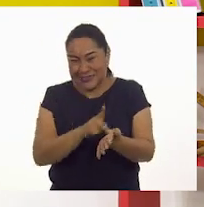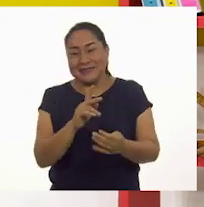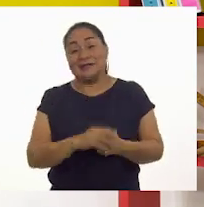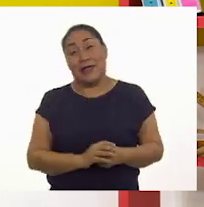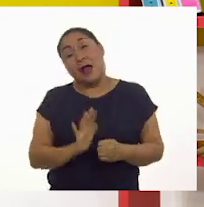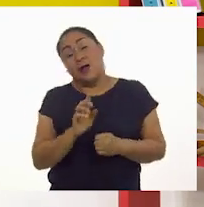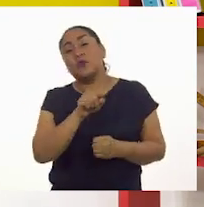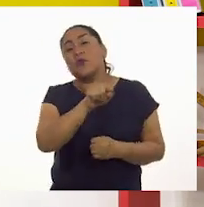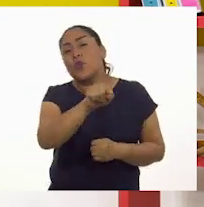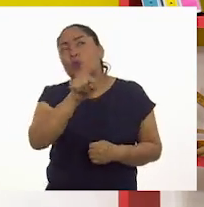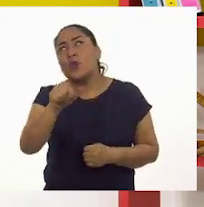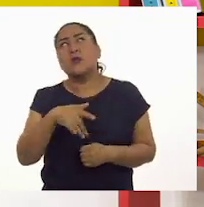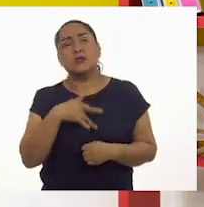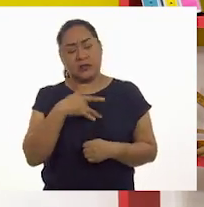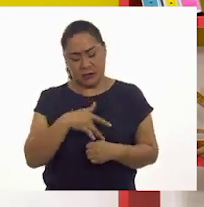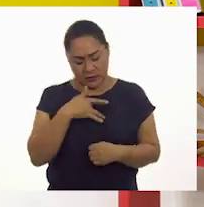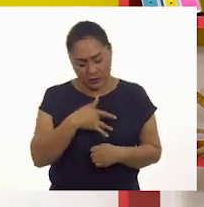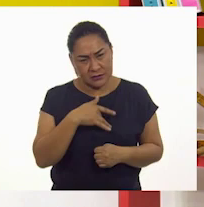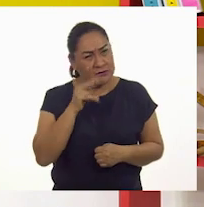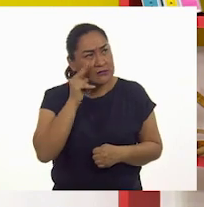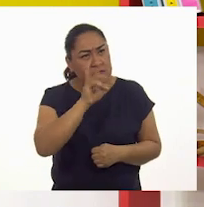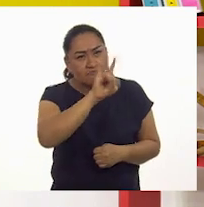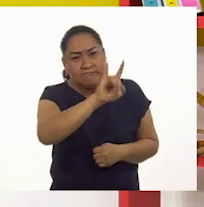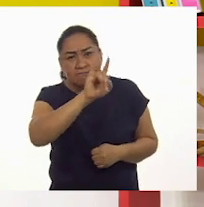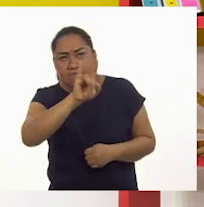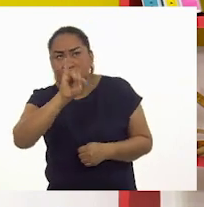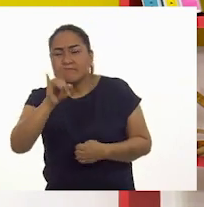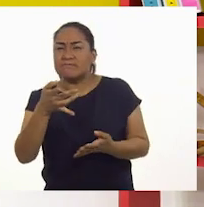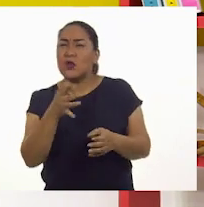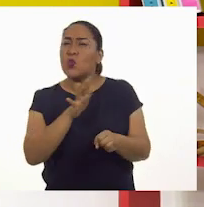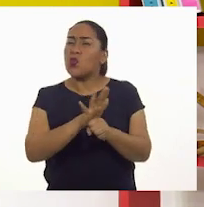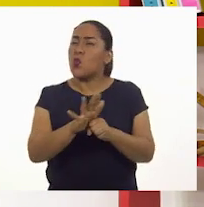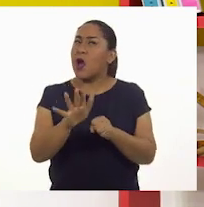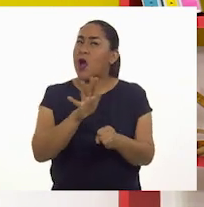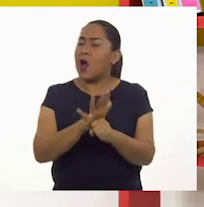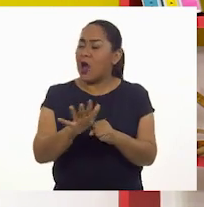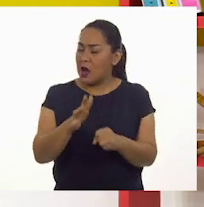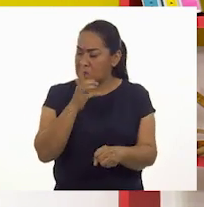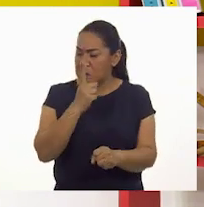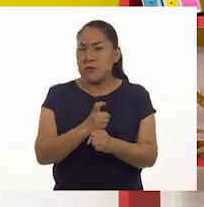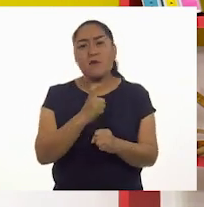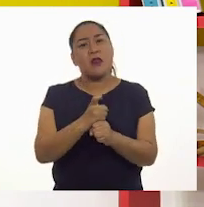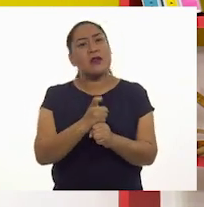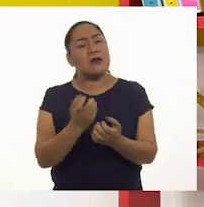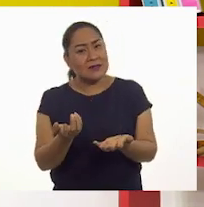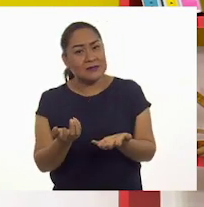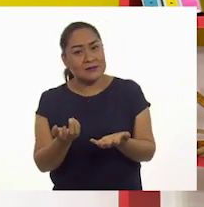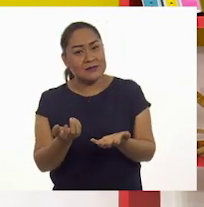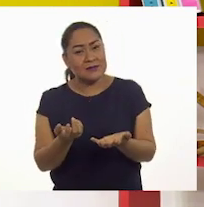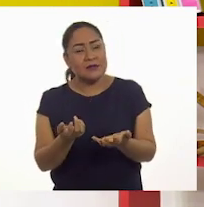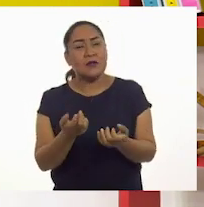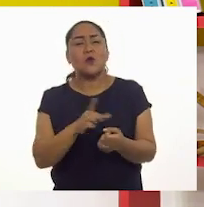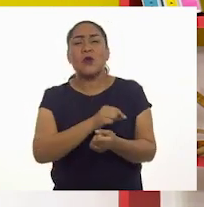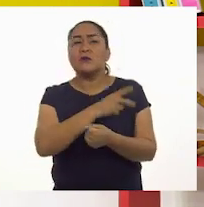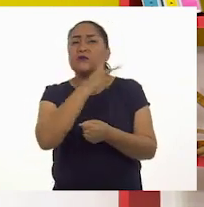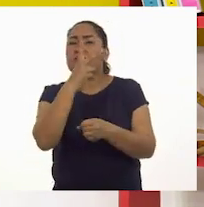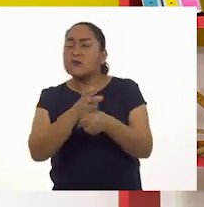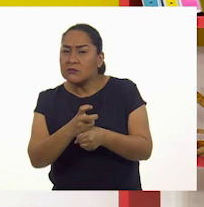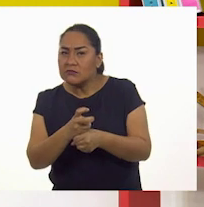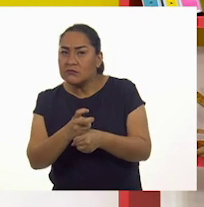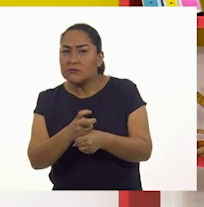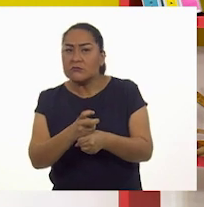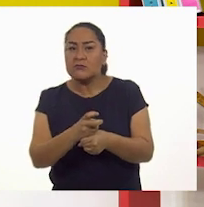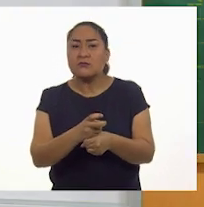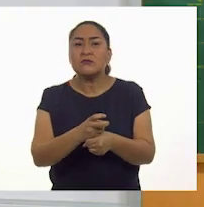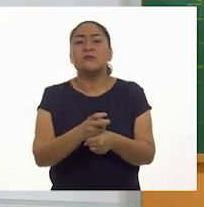Ahora, ustedes en casa, piensen en las imágenes que tenemos aquí, cuál corresponde al número uno, cuál corresponde al número dos